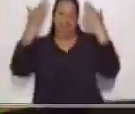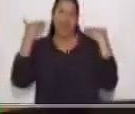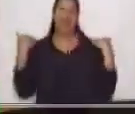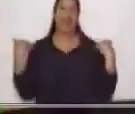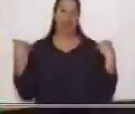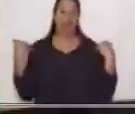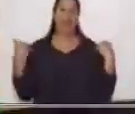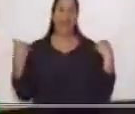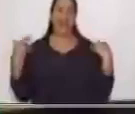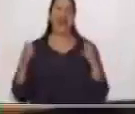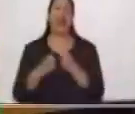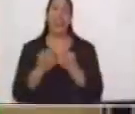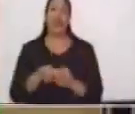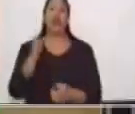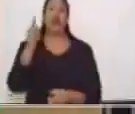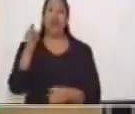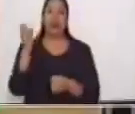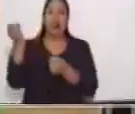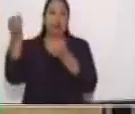interpretando información.